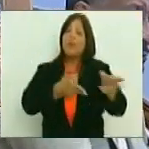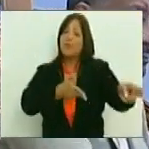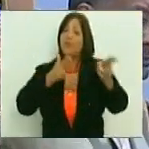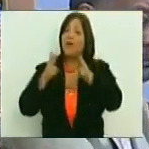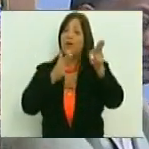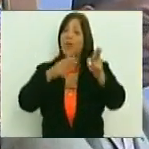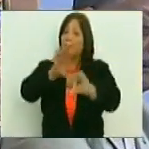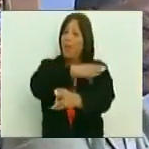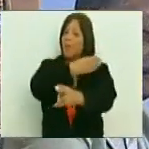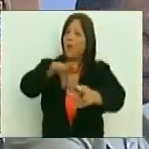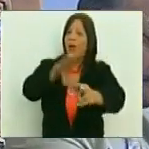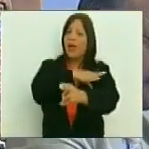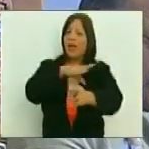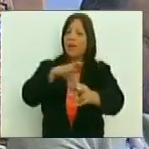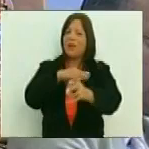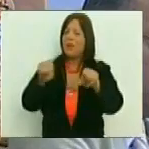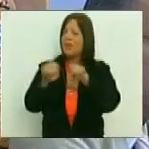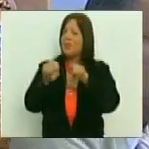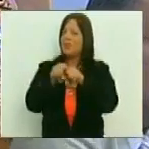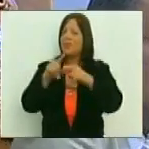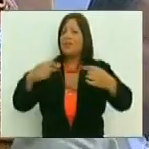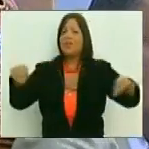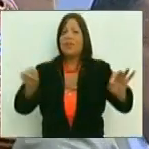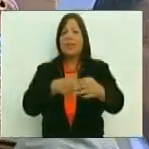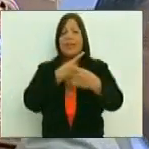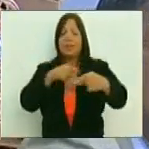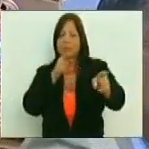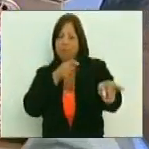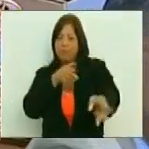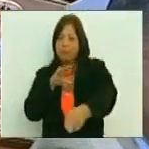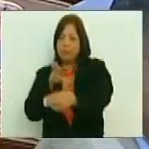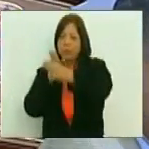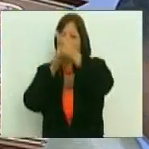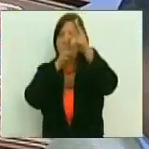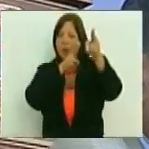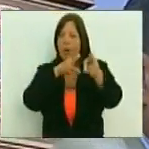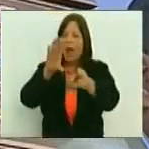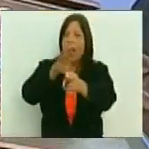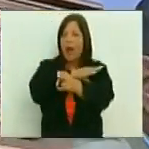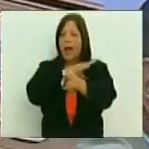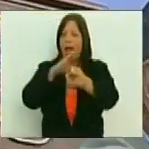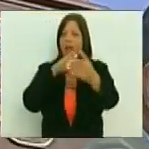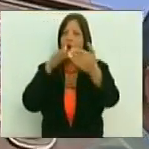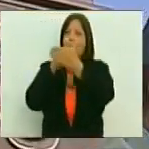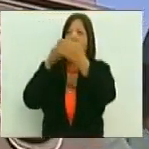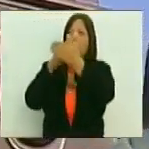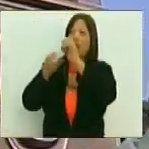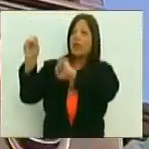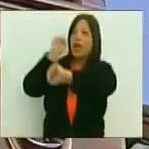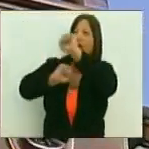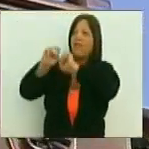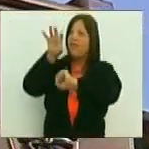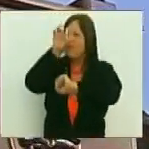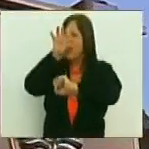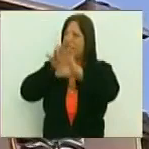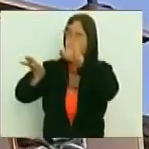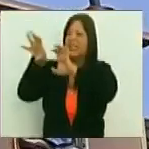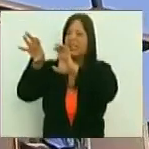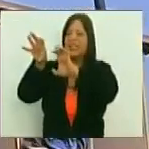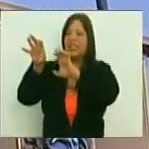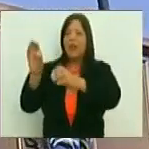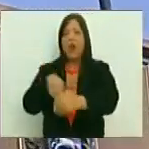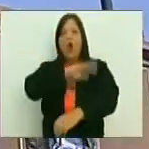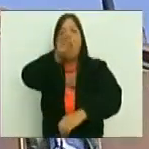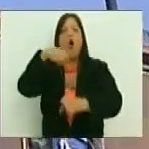de poemas y afiné la puntería del canto contra las bestias. Me acuerdo del